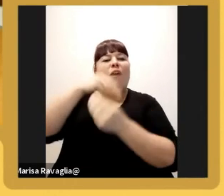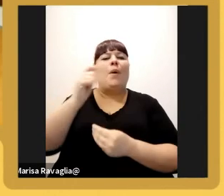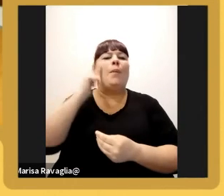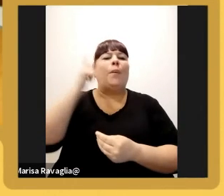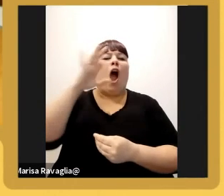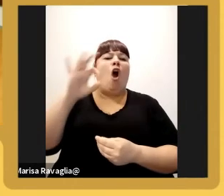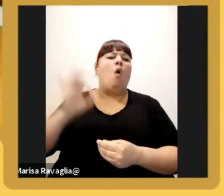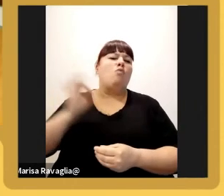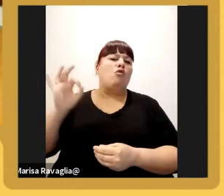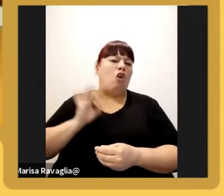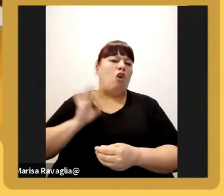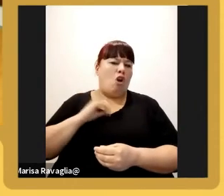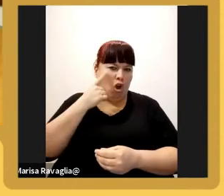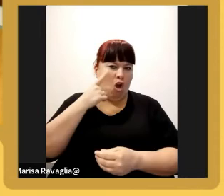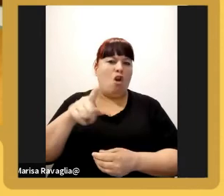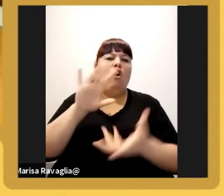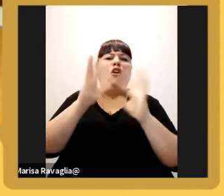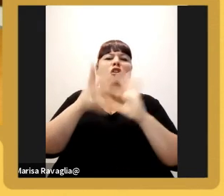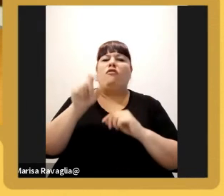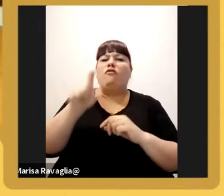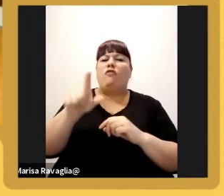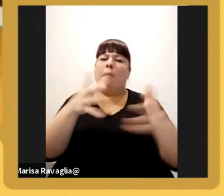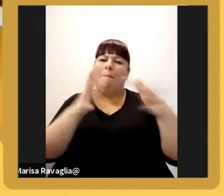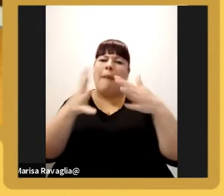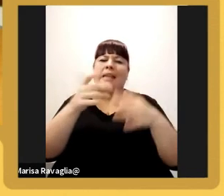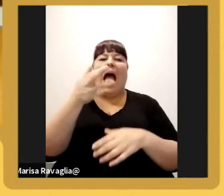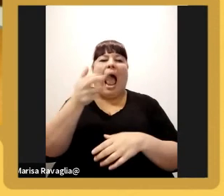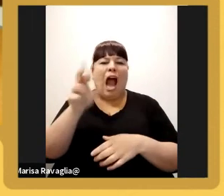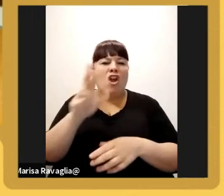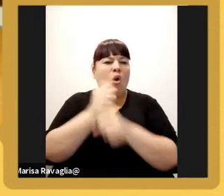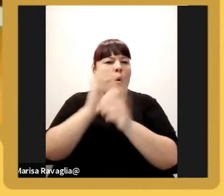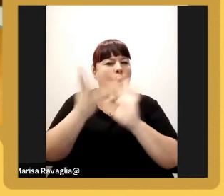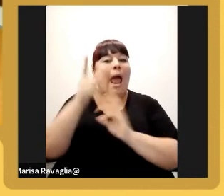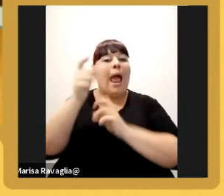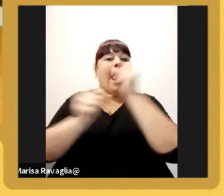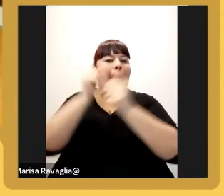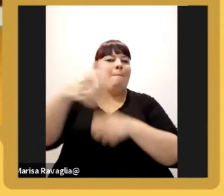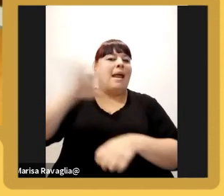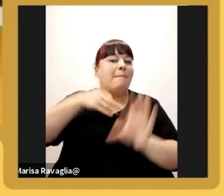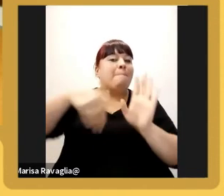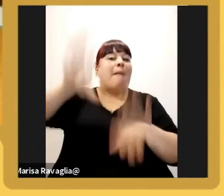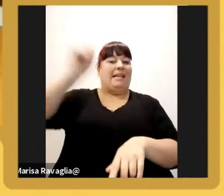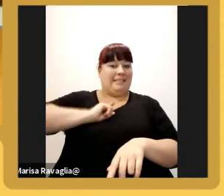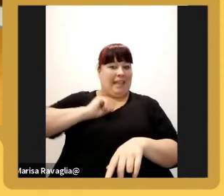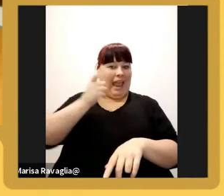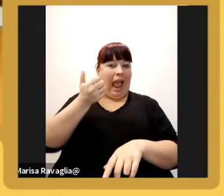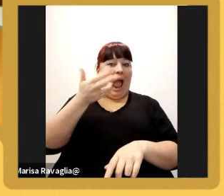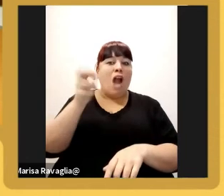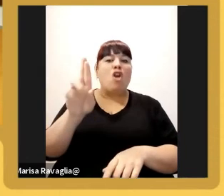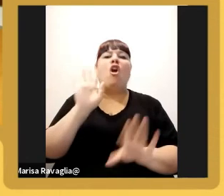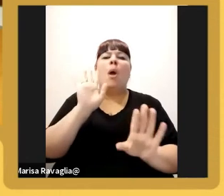tiene características muy parecidas de Arco o sea creo que es una empresa hasta más antigua que Arco creo pero siempre